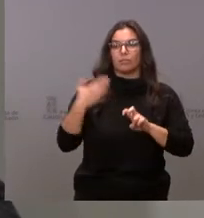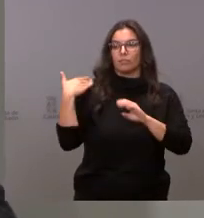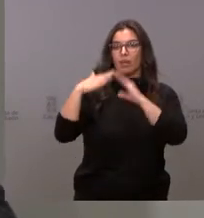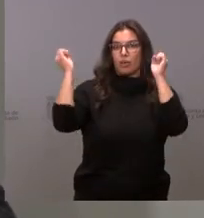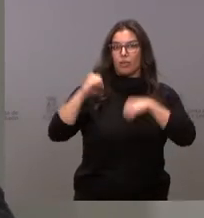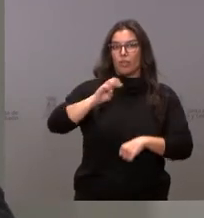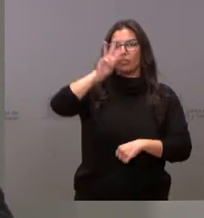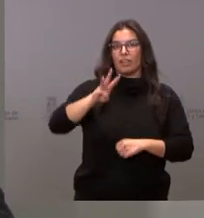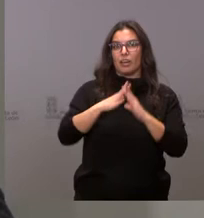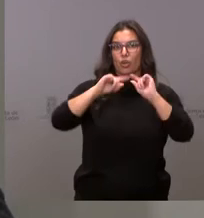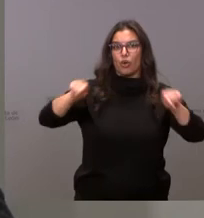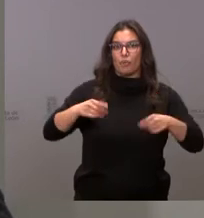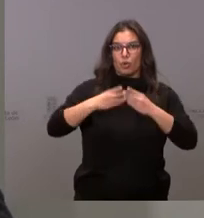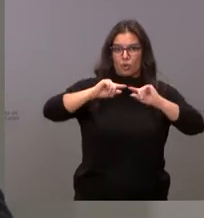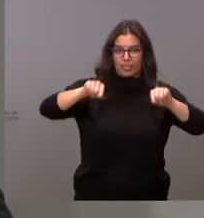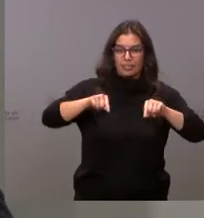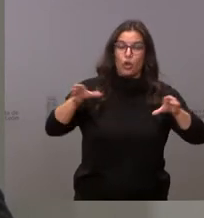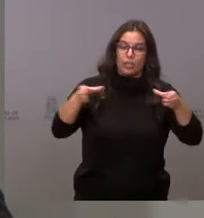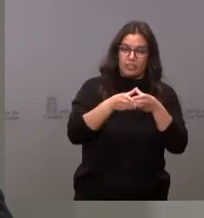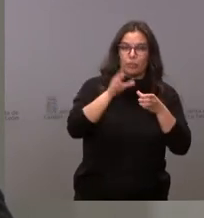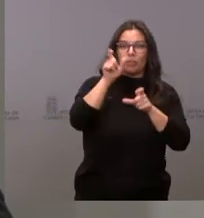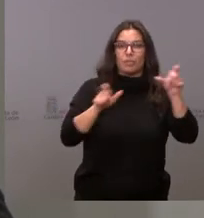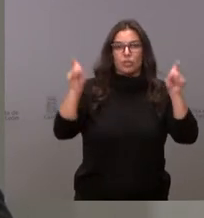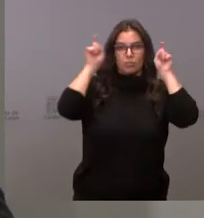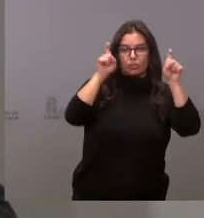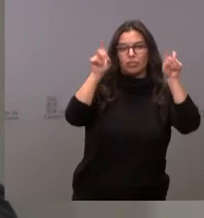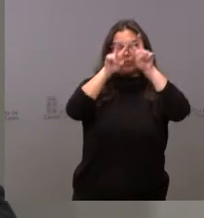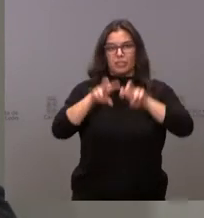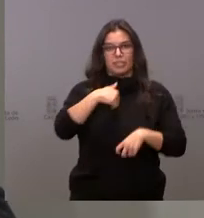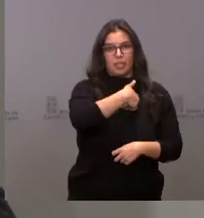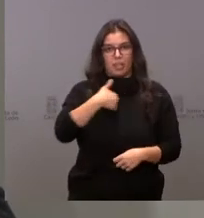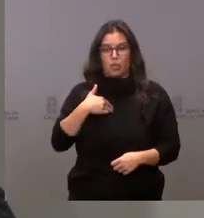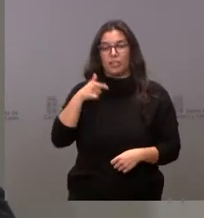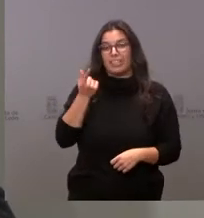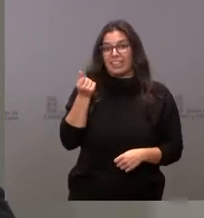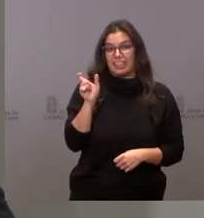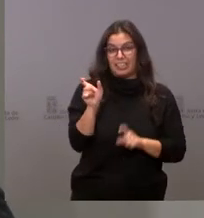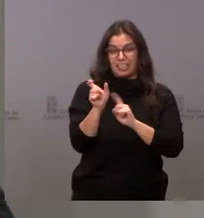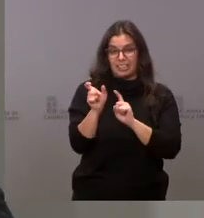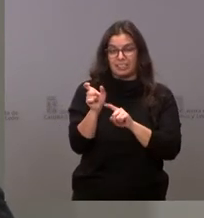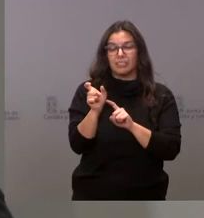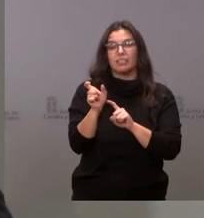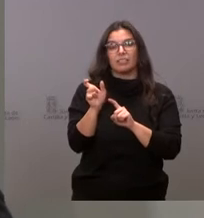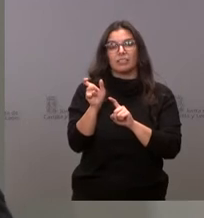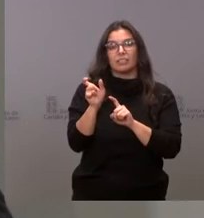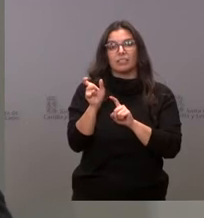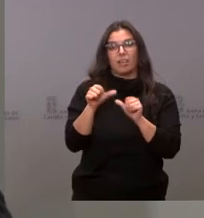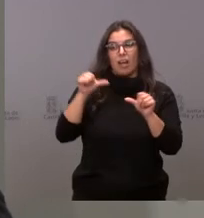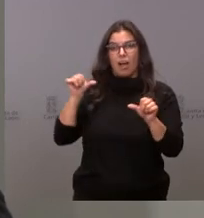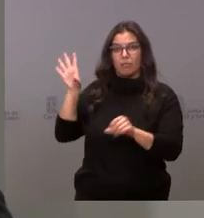tercer convenio colectivo del personal docente investigado. Es una cuantía que se une a los